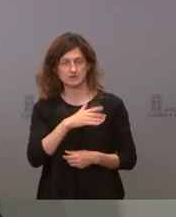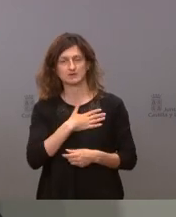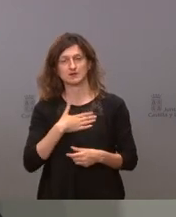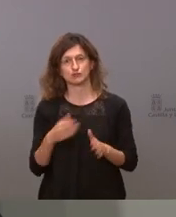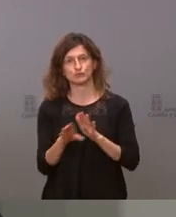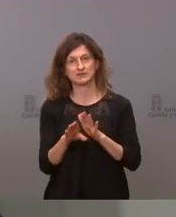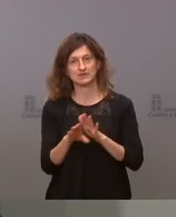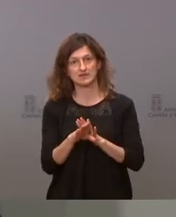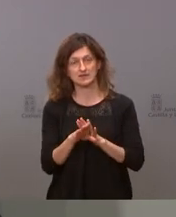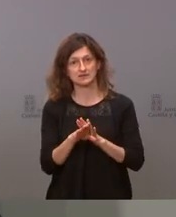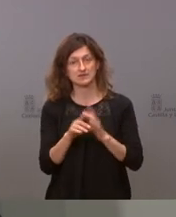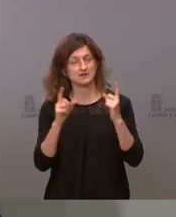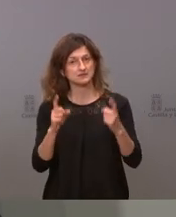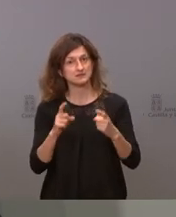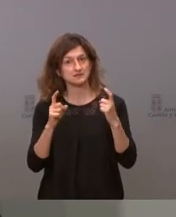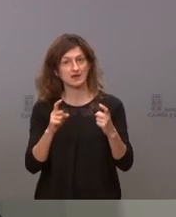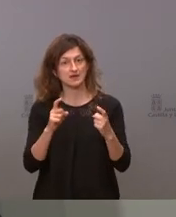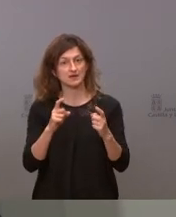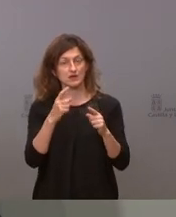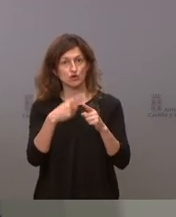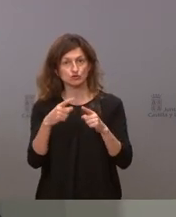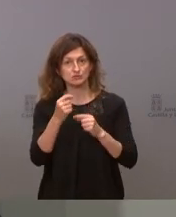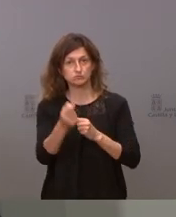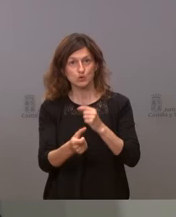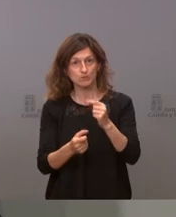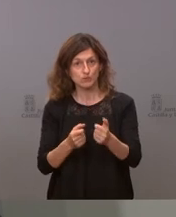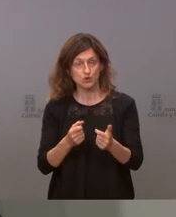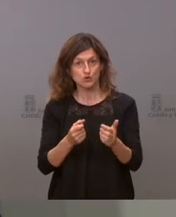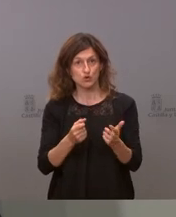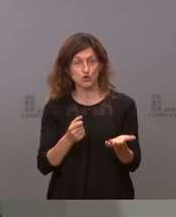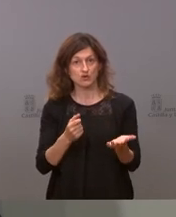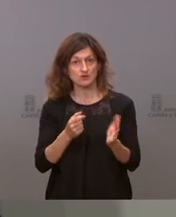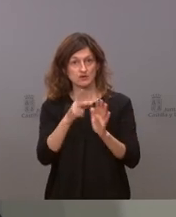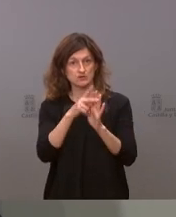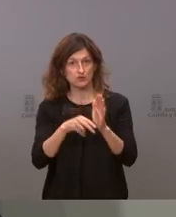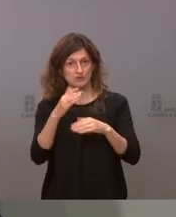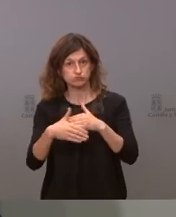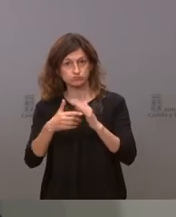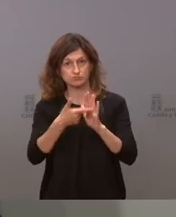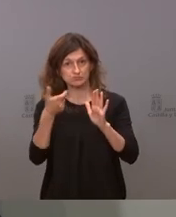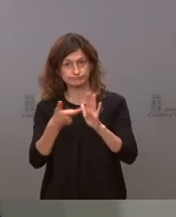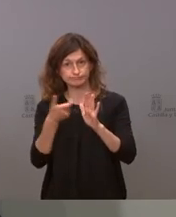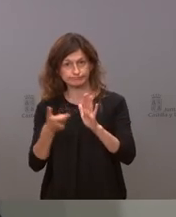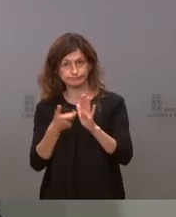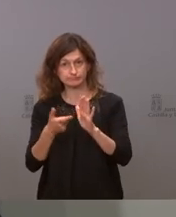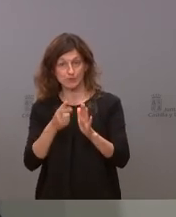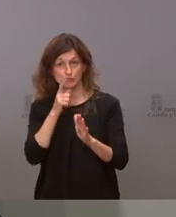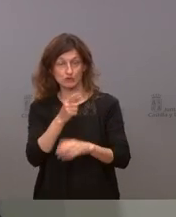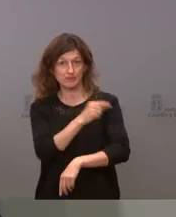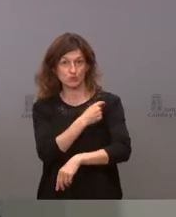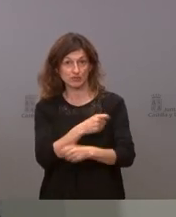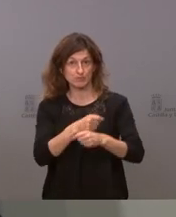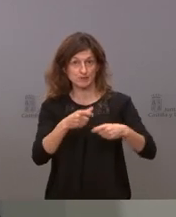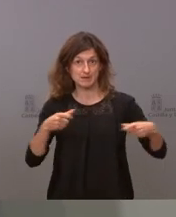esa tendencia a eliminar progresivamente las restricciones a medida que aumentamos la vacunación por tanto